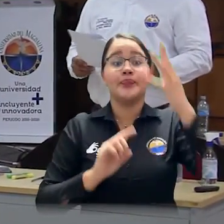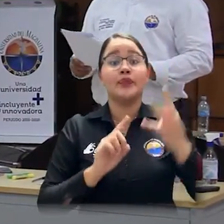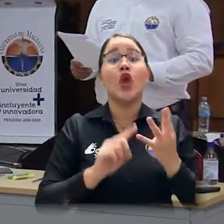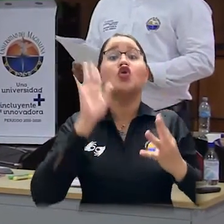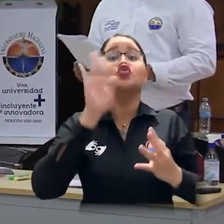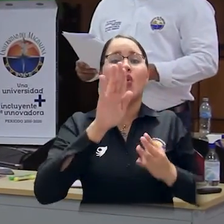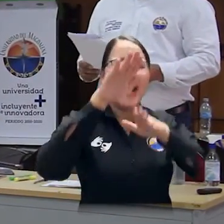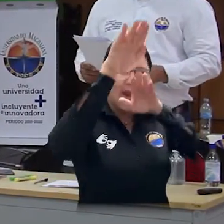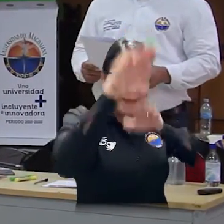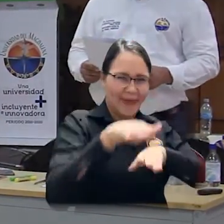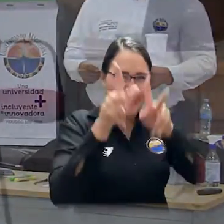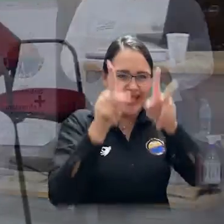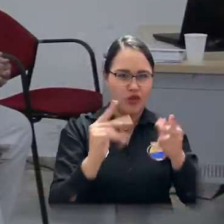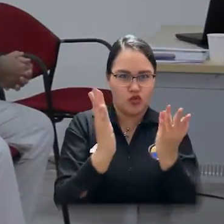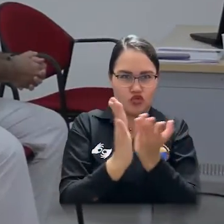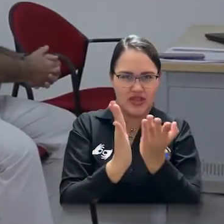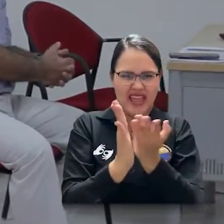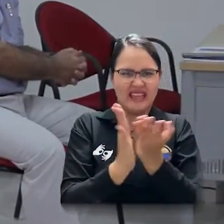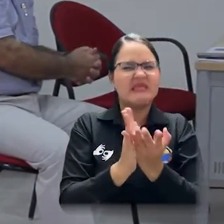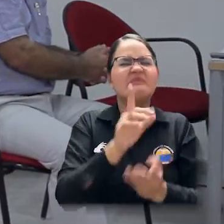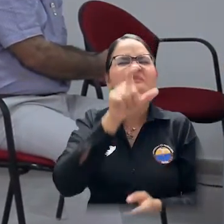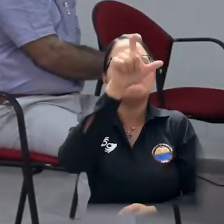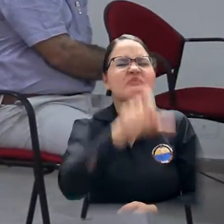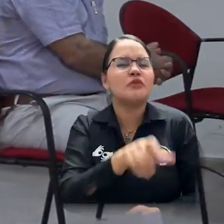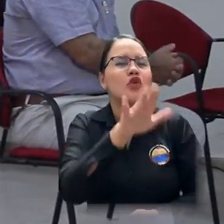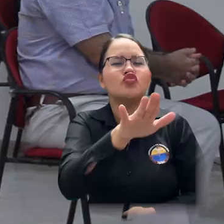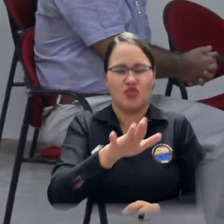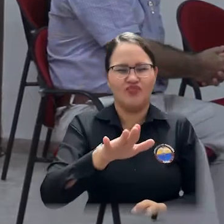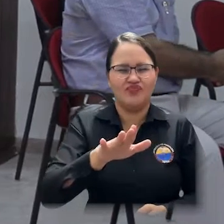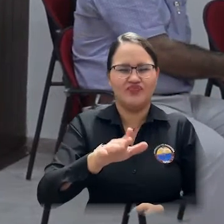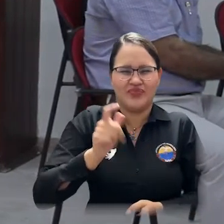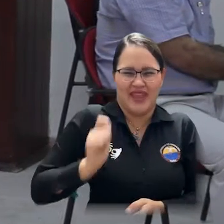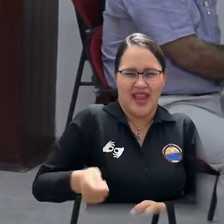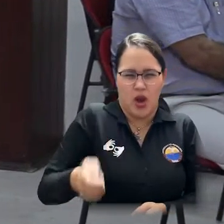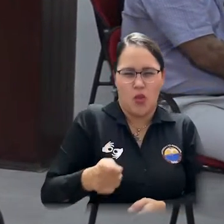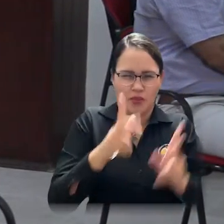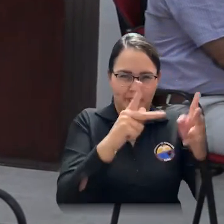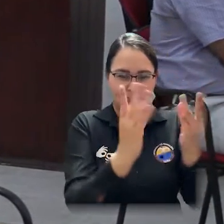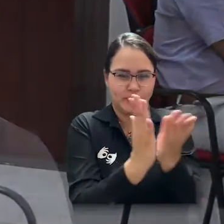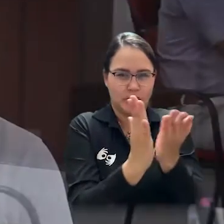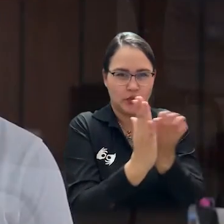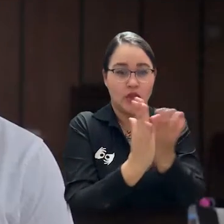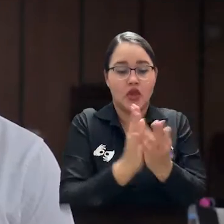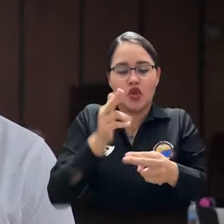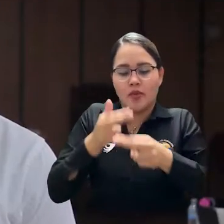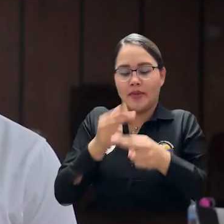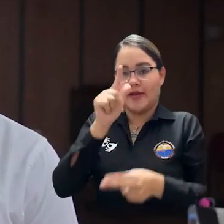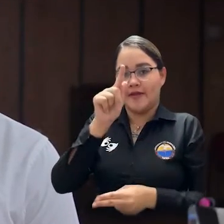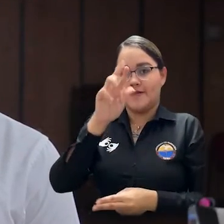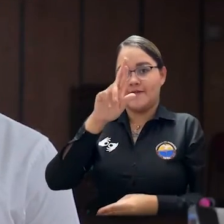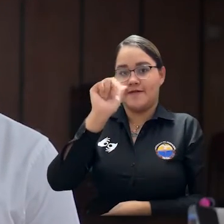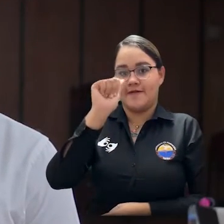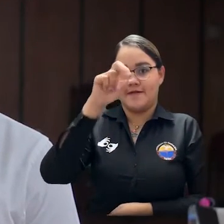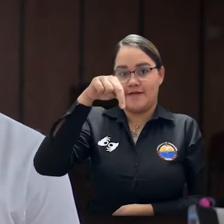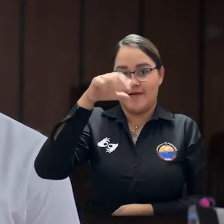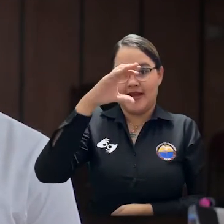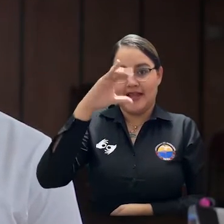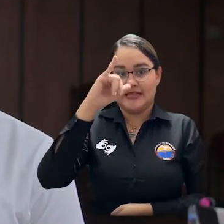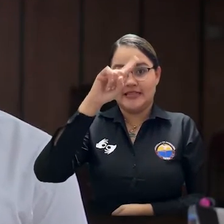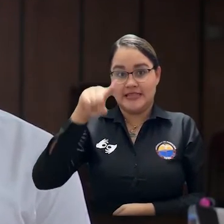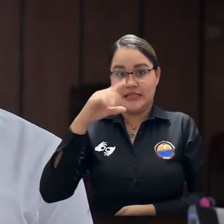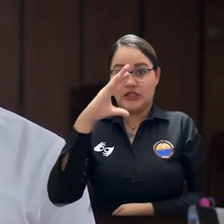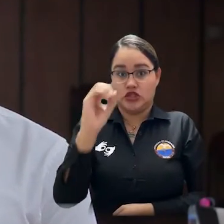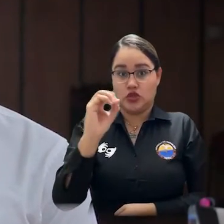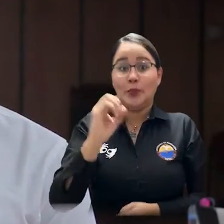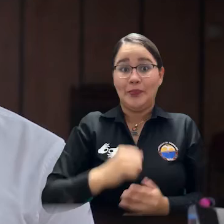estudiantiles eligieron al estudiante del programa de derecho, Francisco Garcerán Villegas. Teniendo en cuenta que es un proceso,